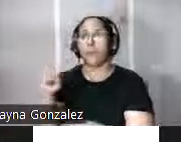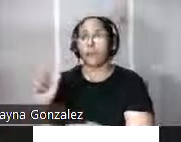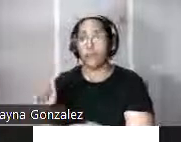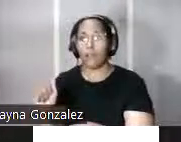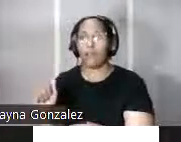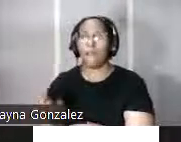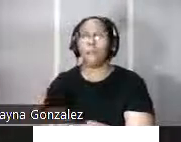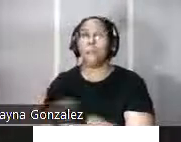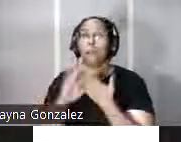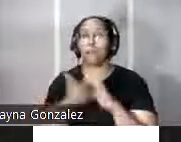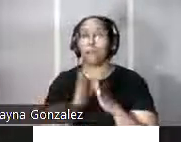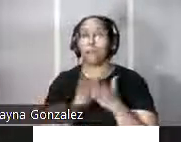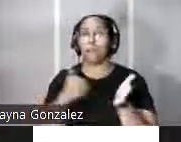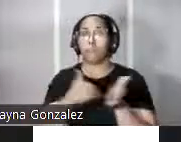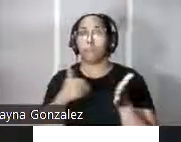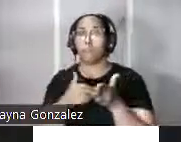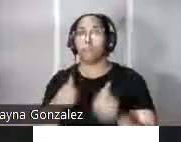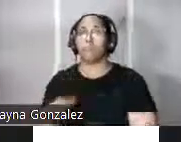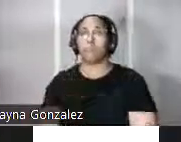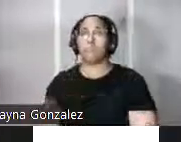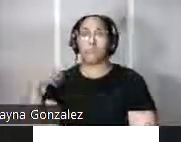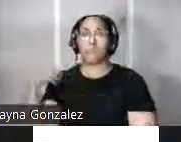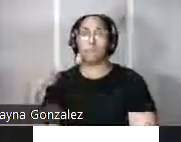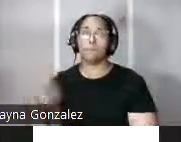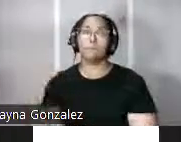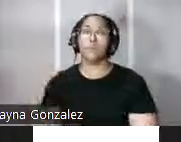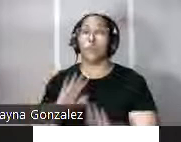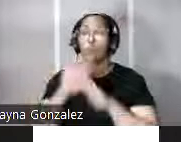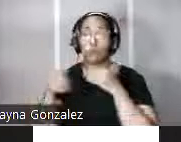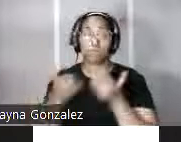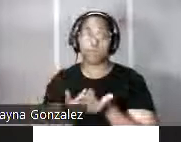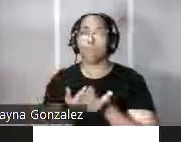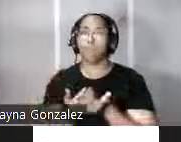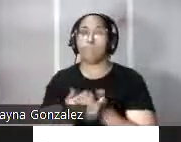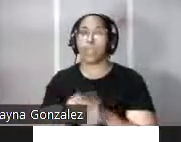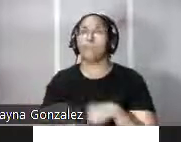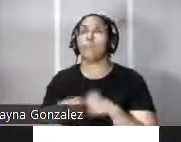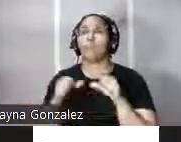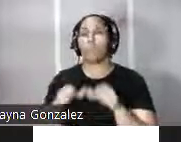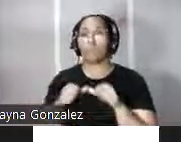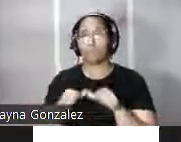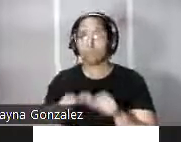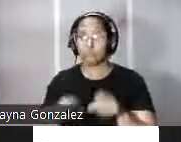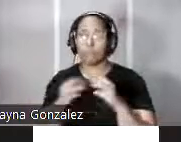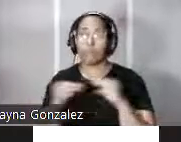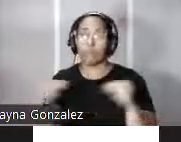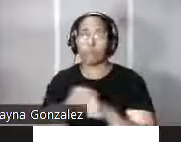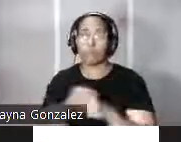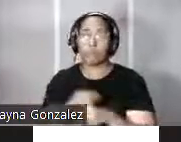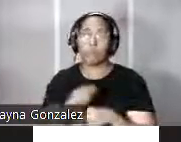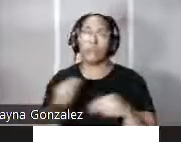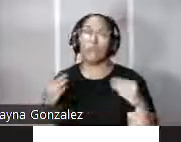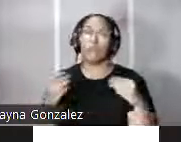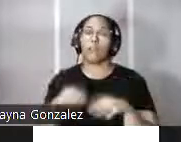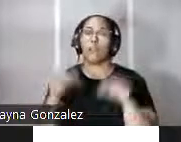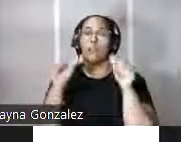municipios cercanos a la capital todos los cuarteles de Puerto Rico siguen el mismo modelo arquitectónico nos encontramos con construcciones